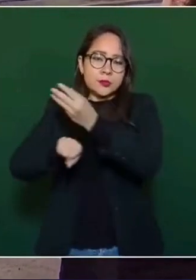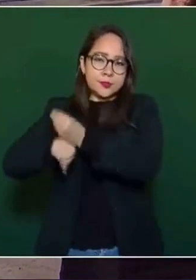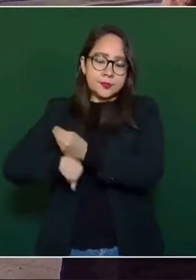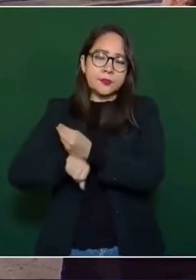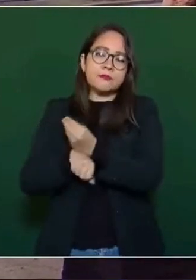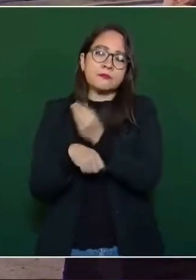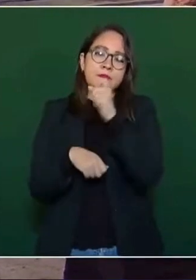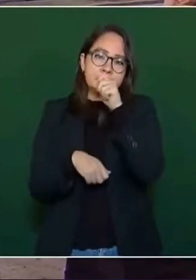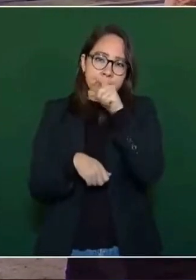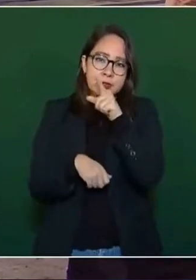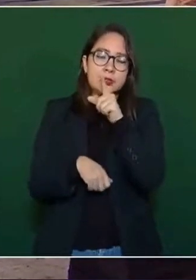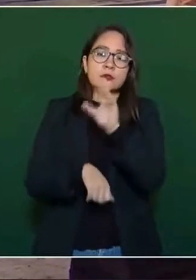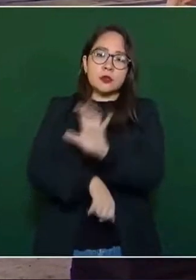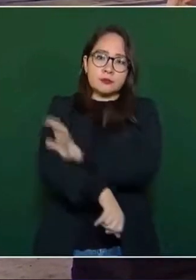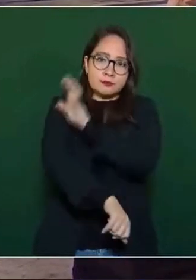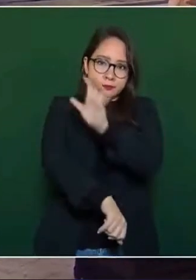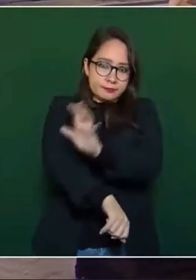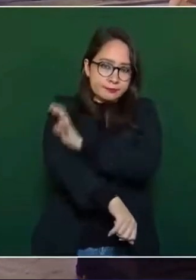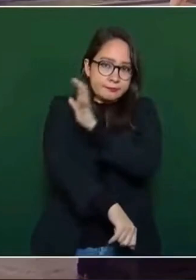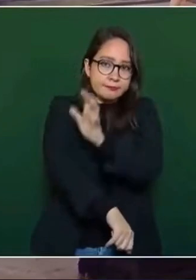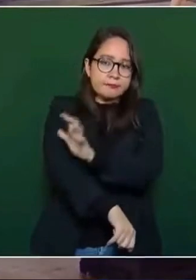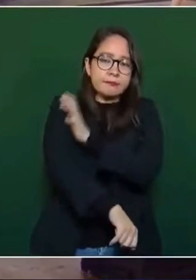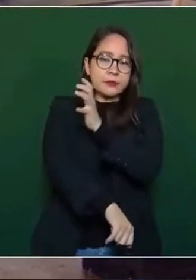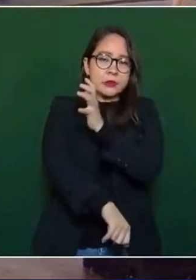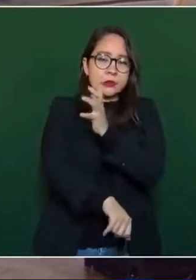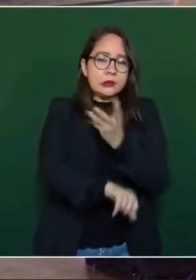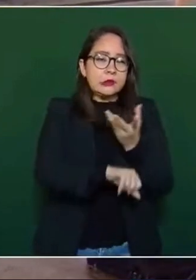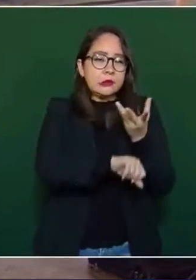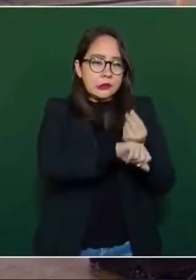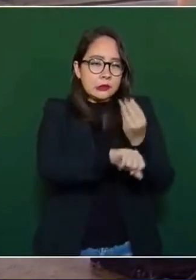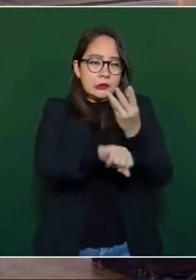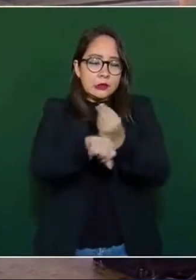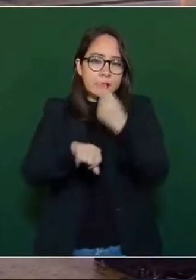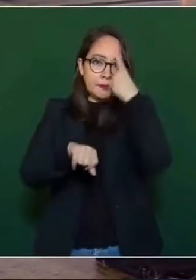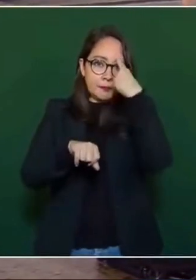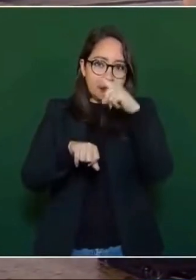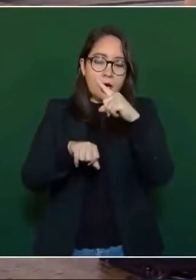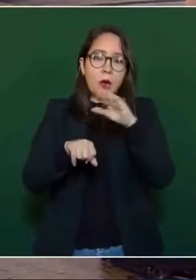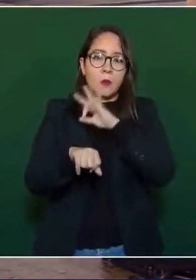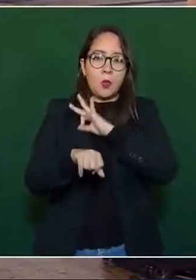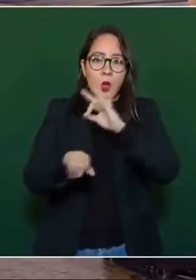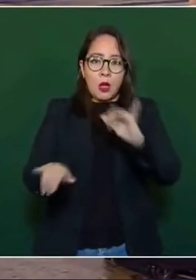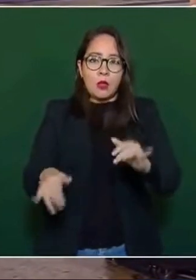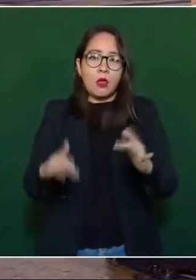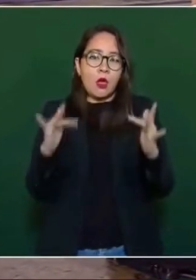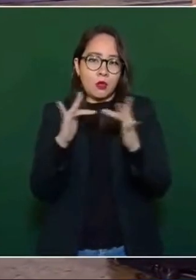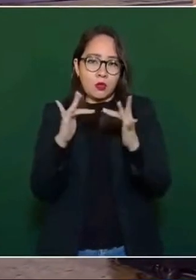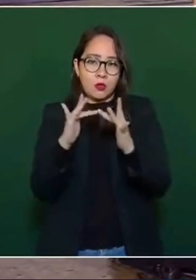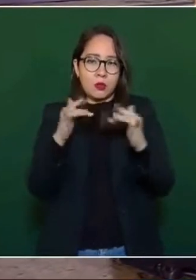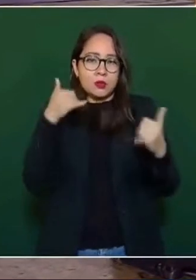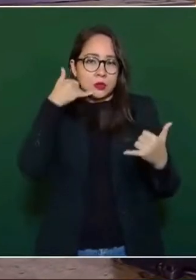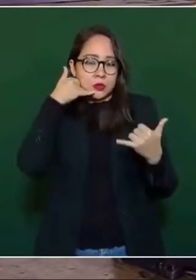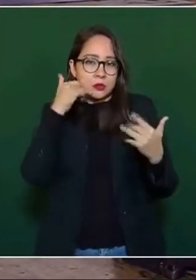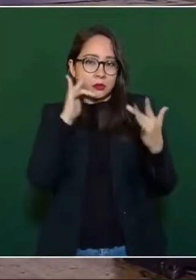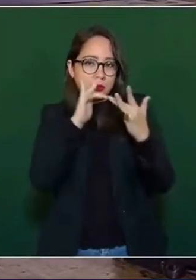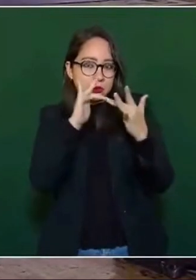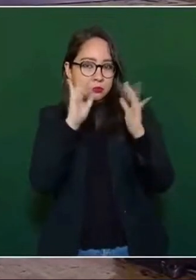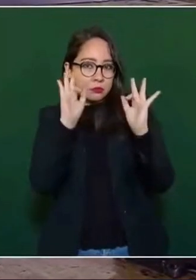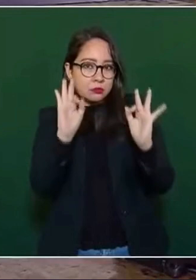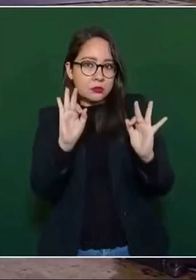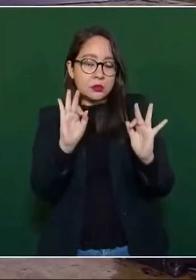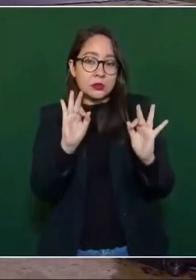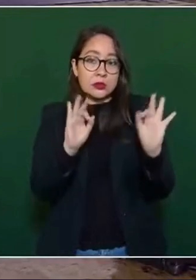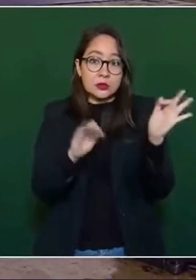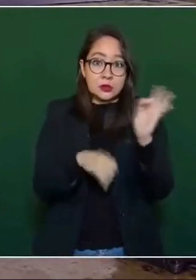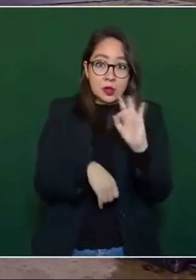eléctrico para que llegue la señal cuando no se pueda tener la